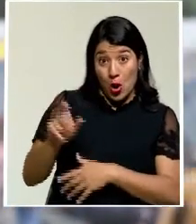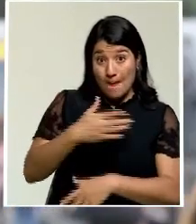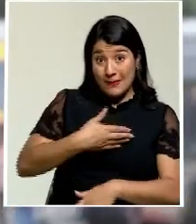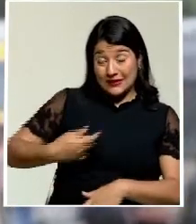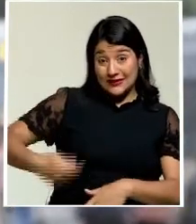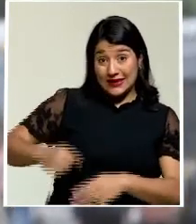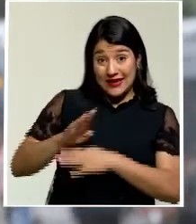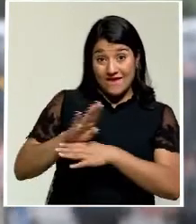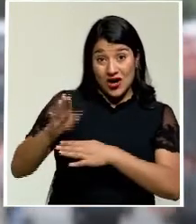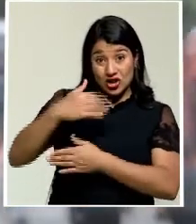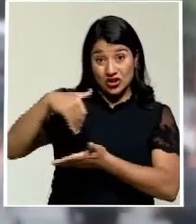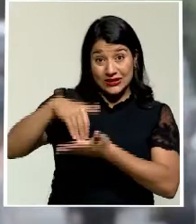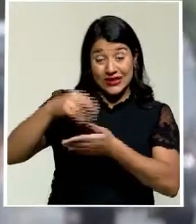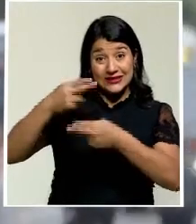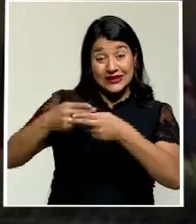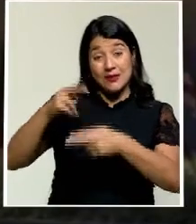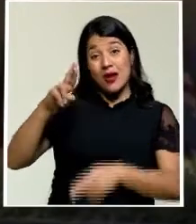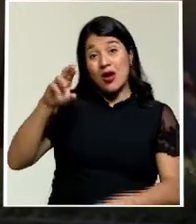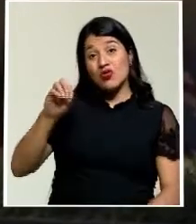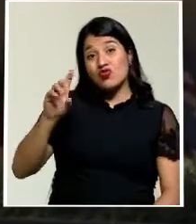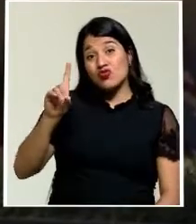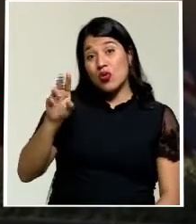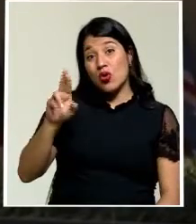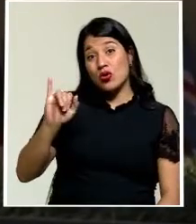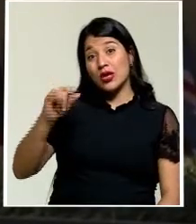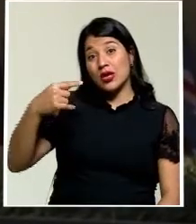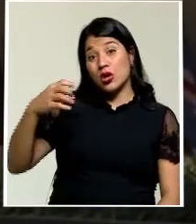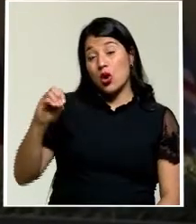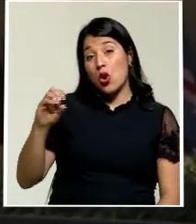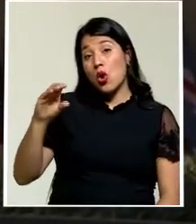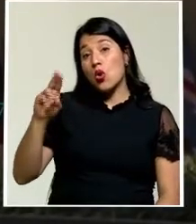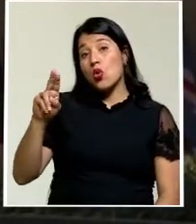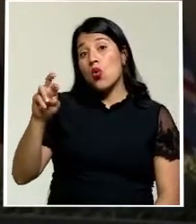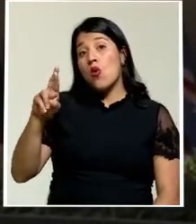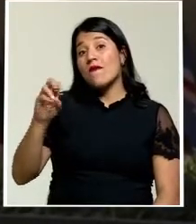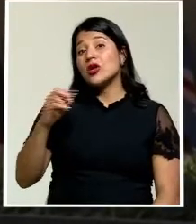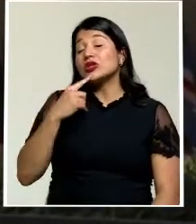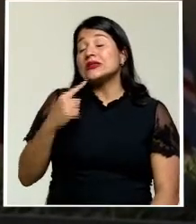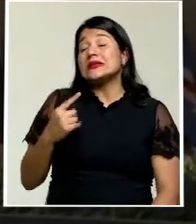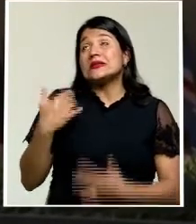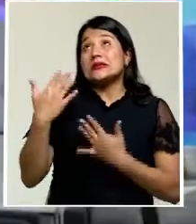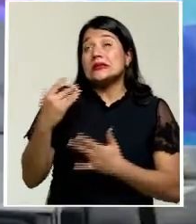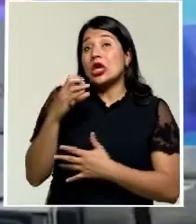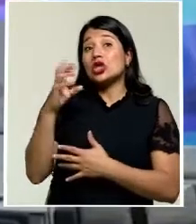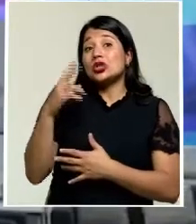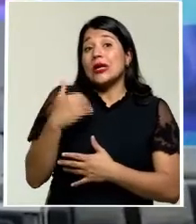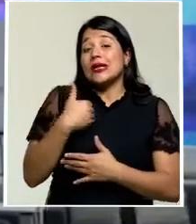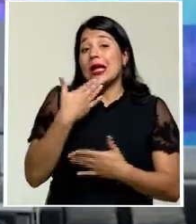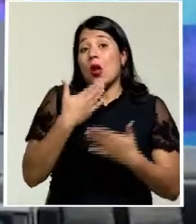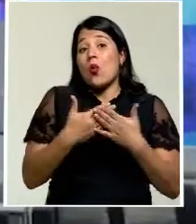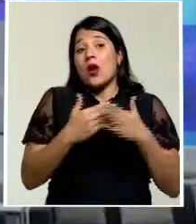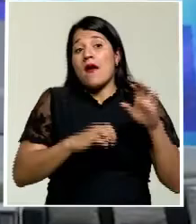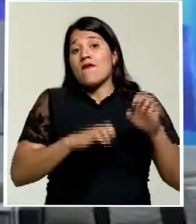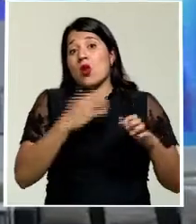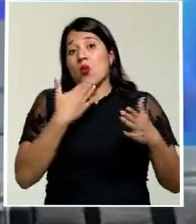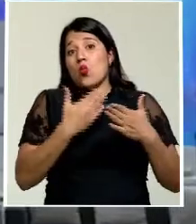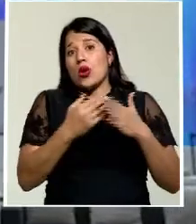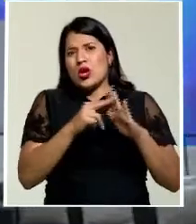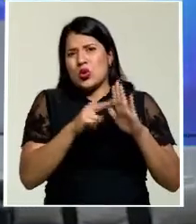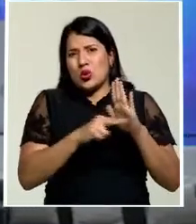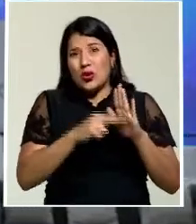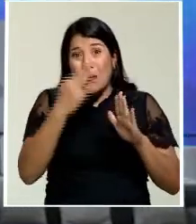espera que Costa Rica logre tener una buena calificación, ya que de esta primera evaluación dependerá el segundo desembolso del Fondo